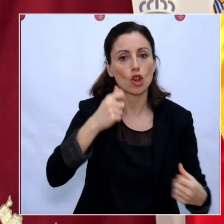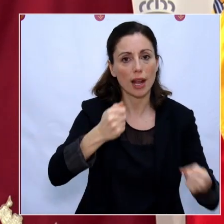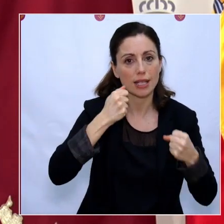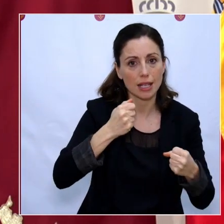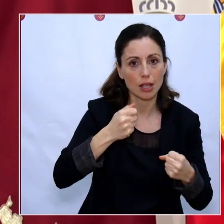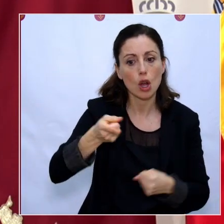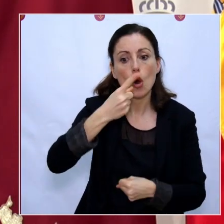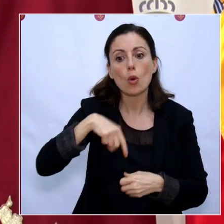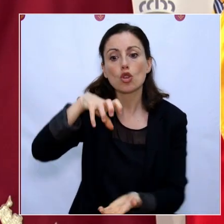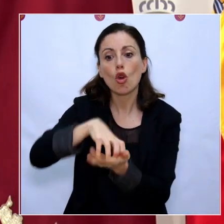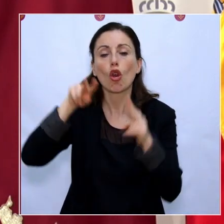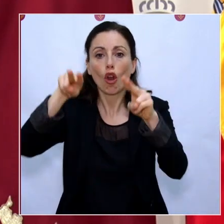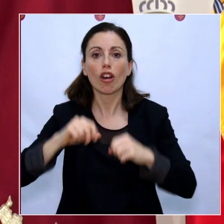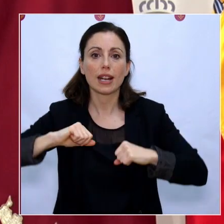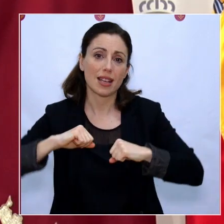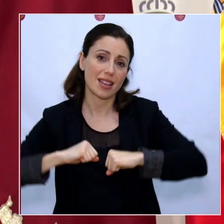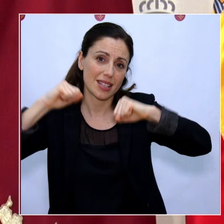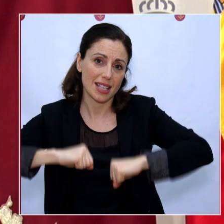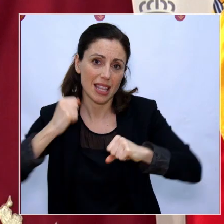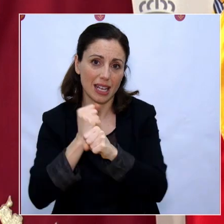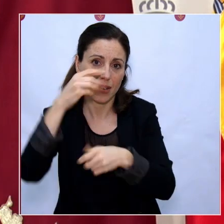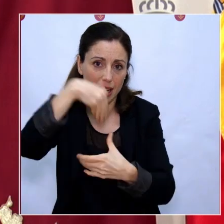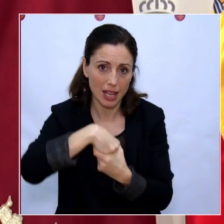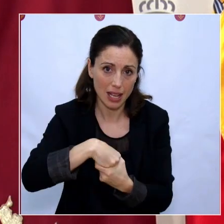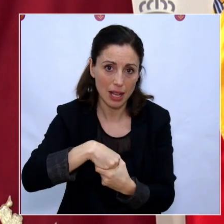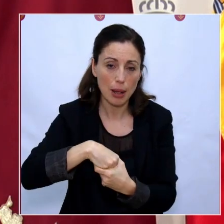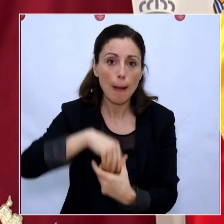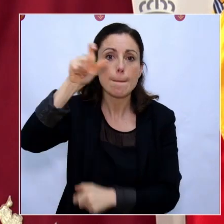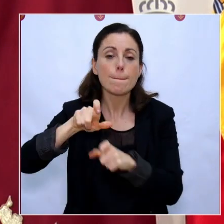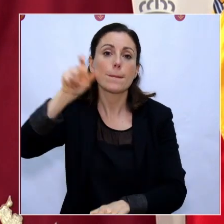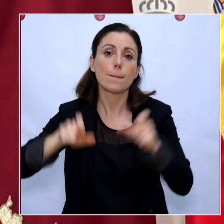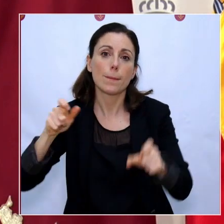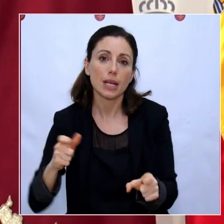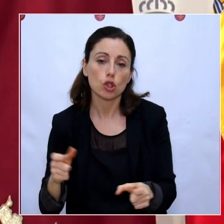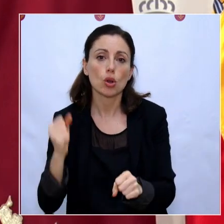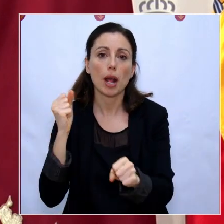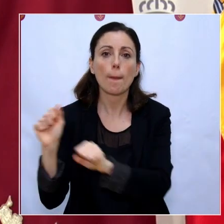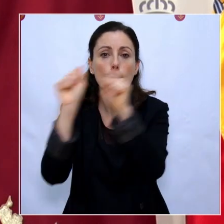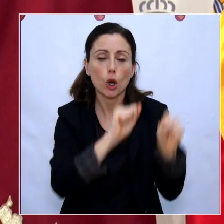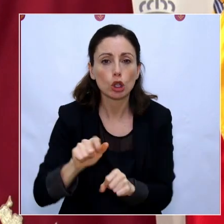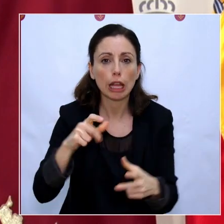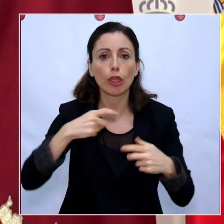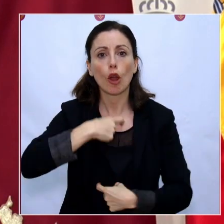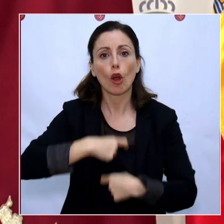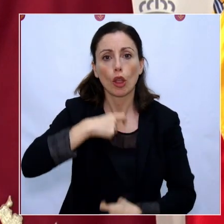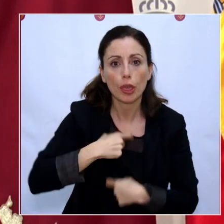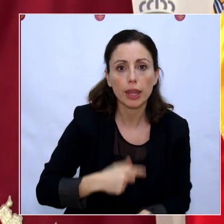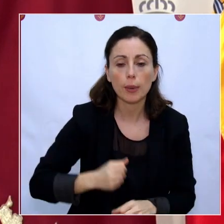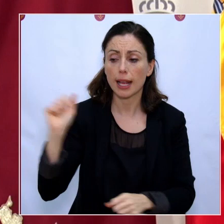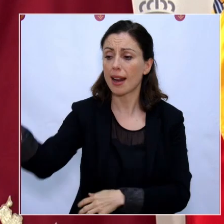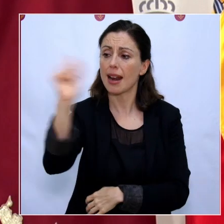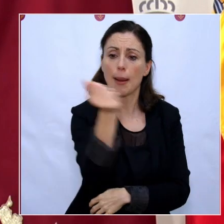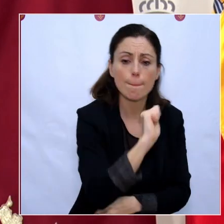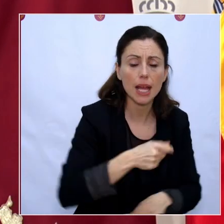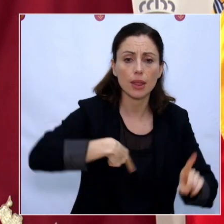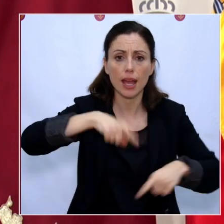quienes trabajáis en las residencias, al personal de protección civil, de limpieza, de transporte, a los cuerpos y